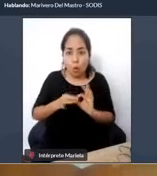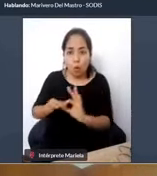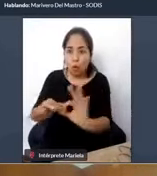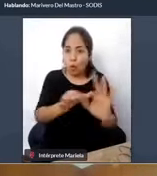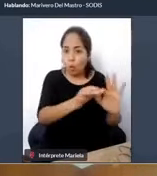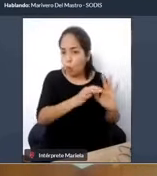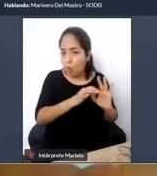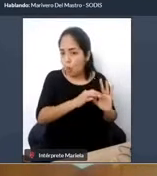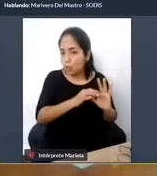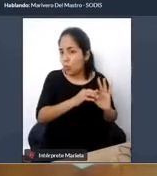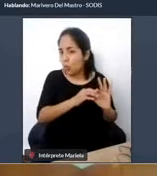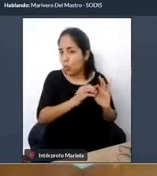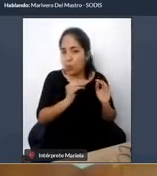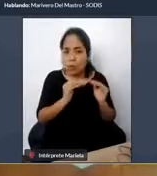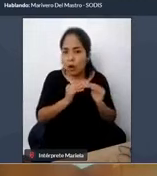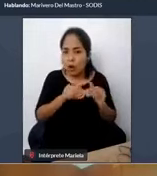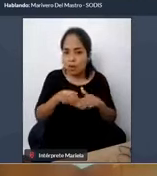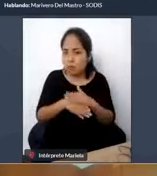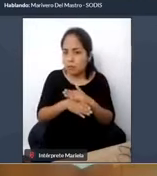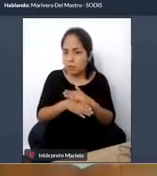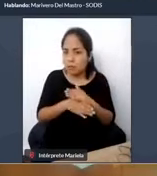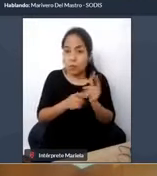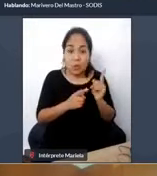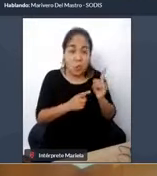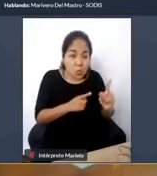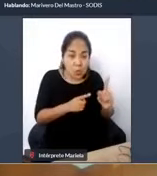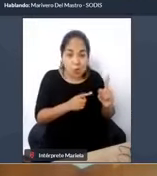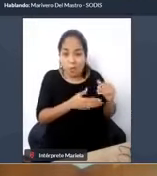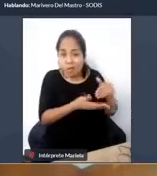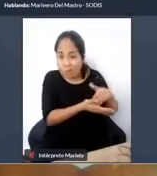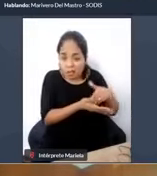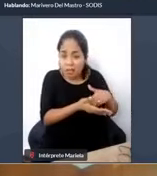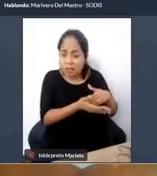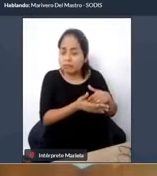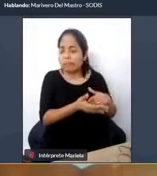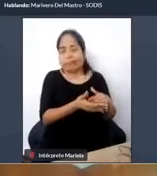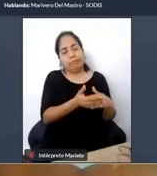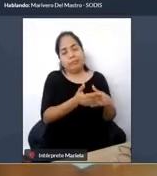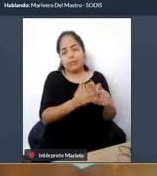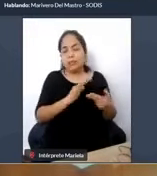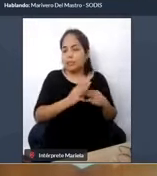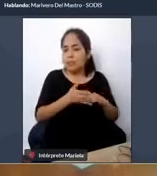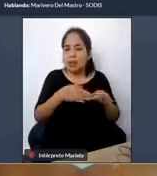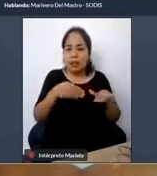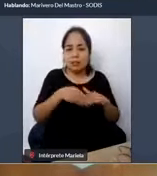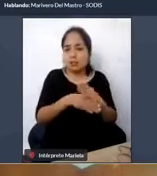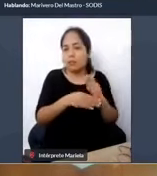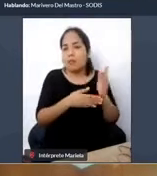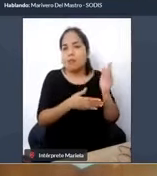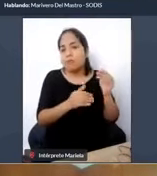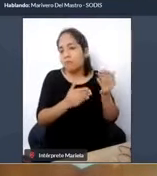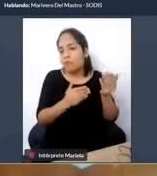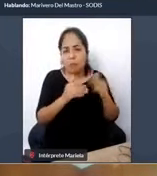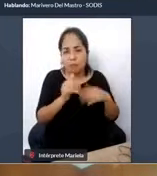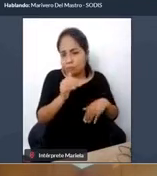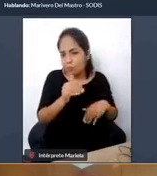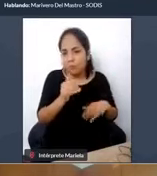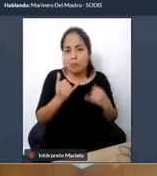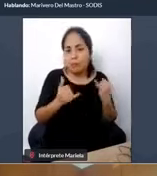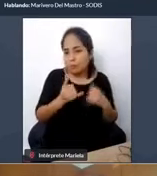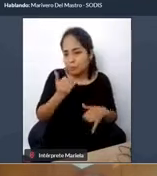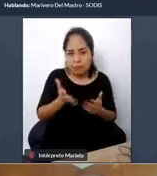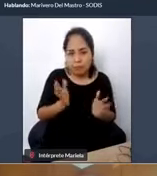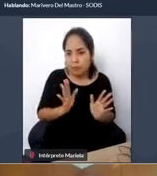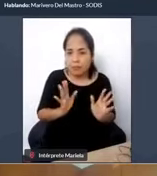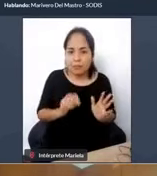transporte se convierte en inaccesible nuevamente, ¿no? No basta de nada suplir con medidas de accesibilidad en una de las